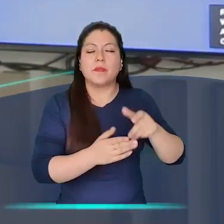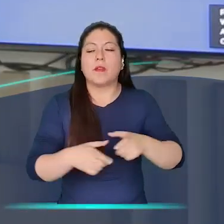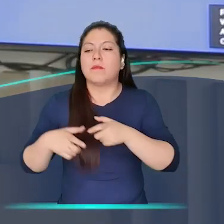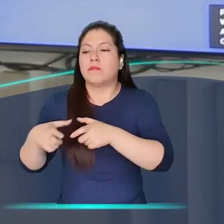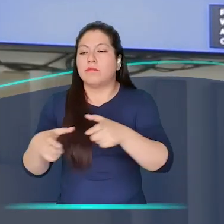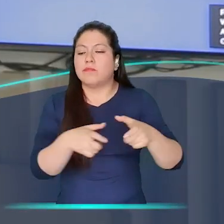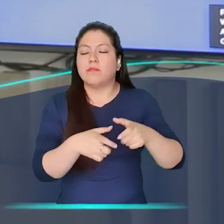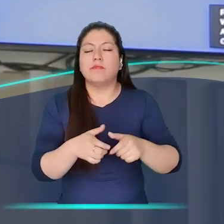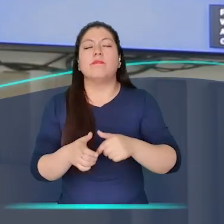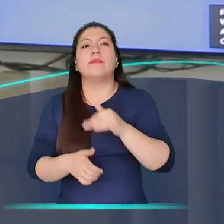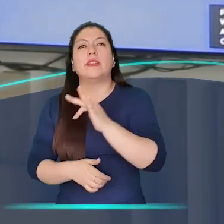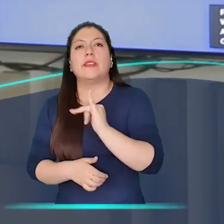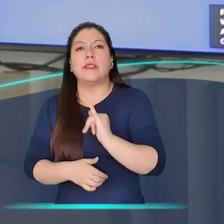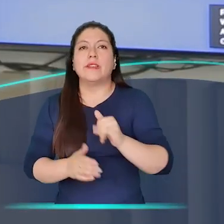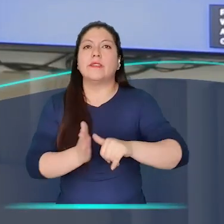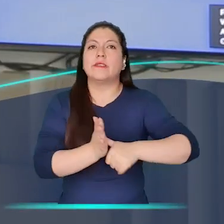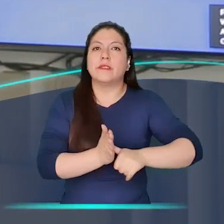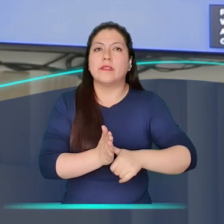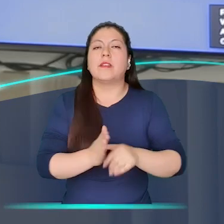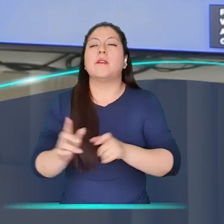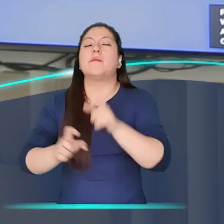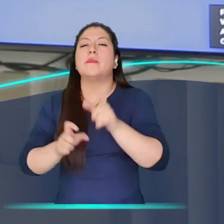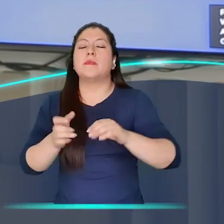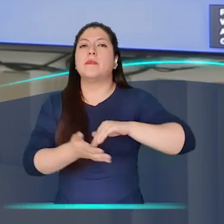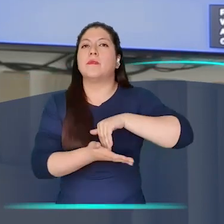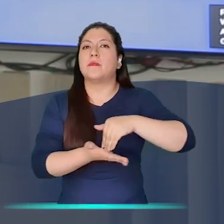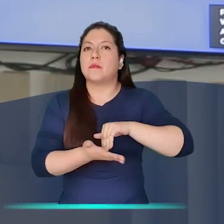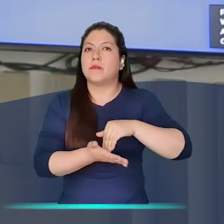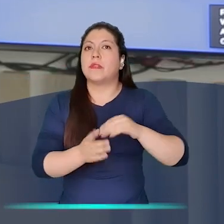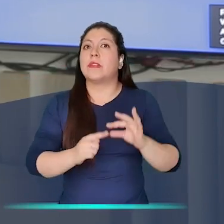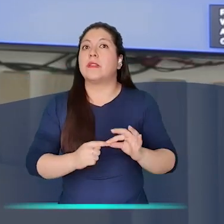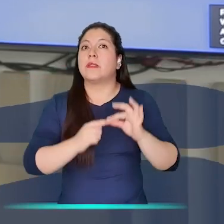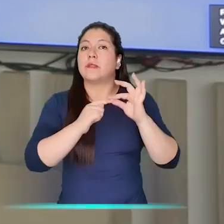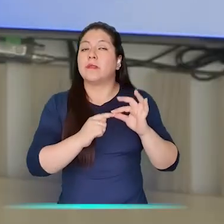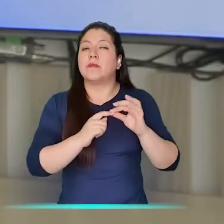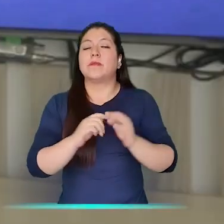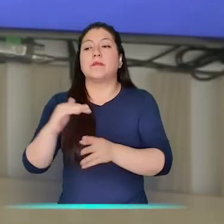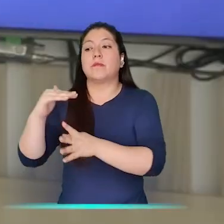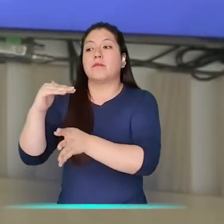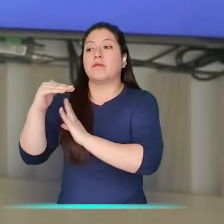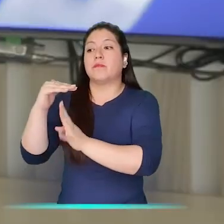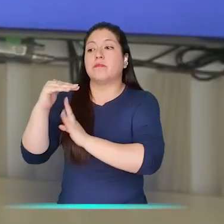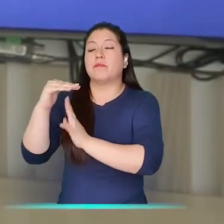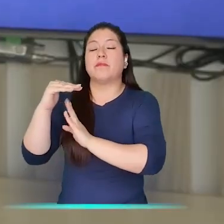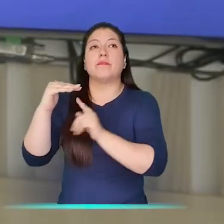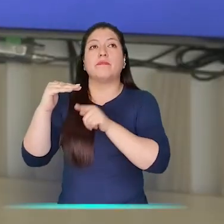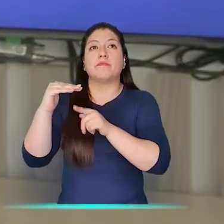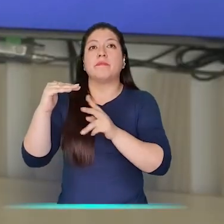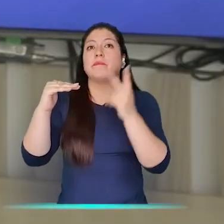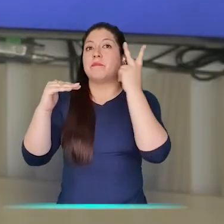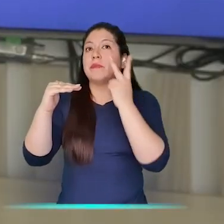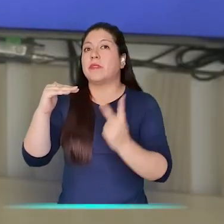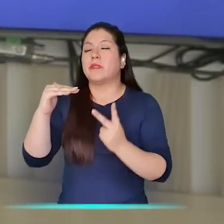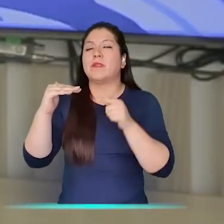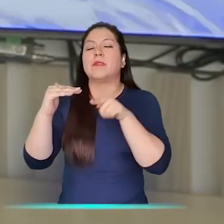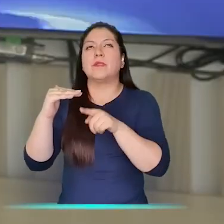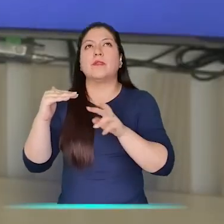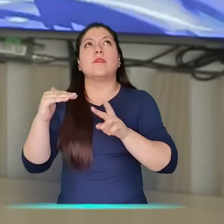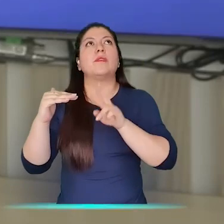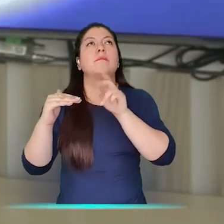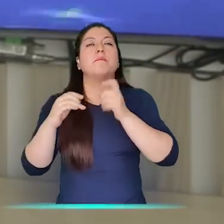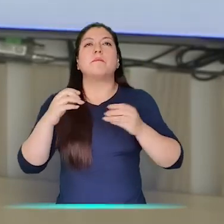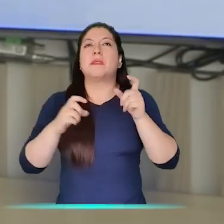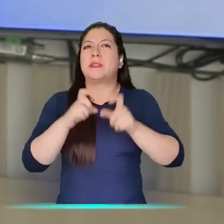registro civil e identificación a la población en condición de vulnerabilidad, especialmente a migrantes provenientes de